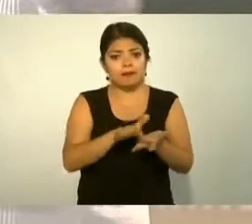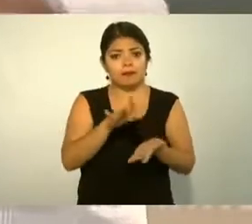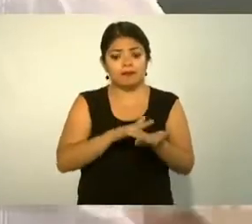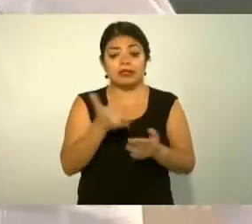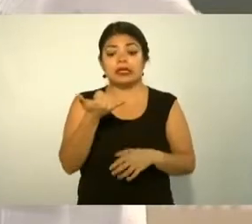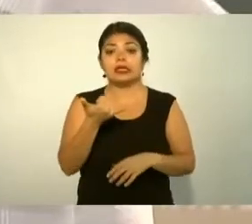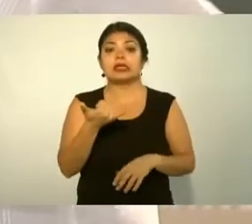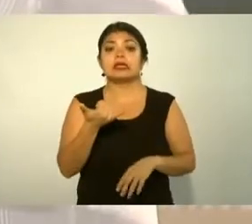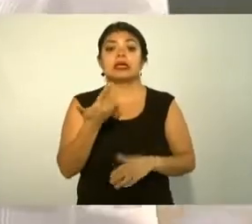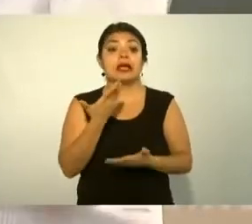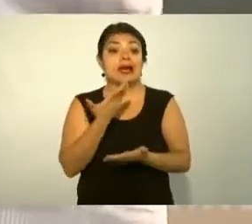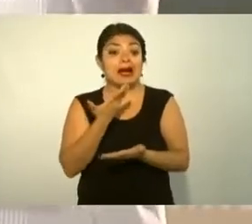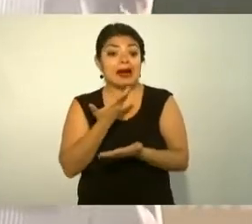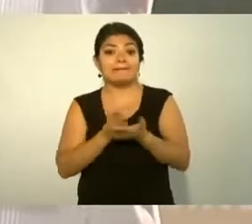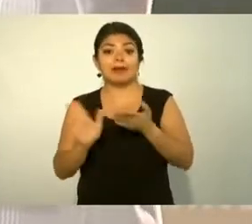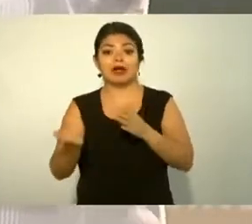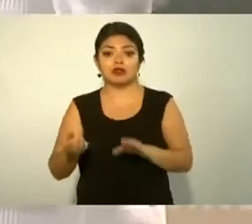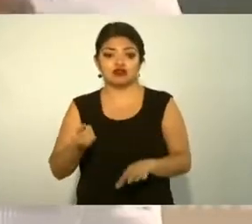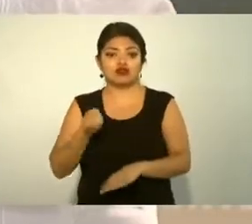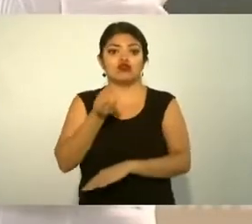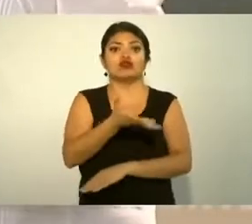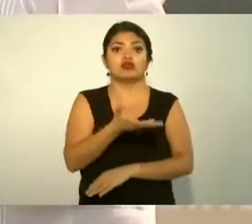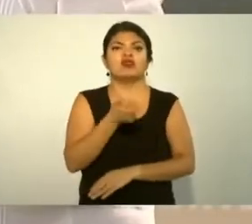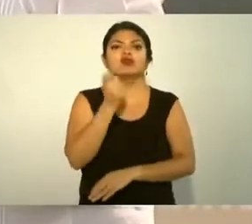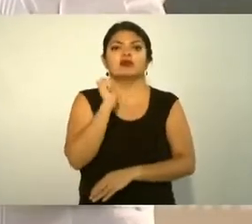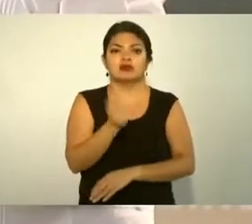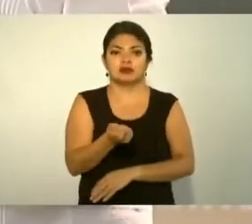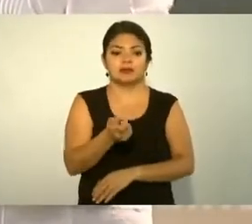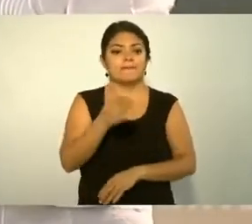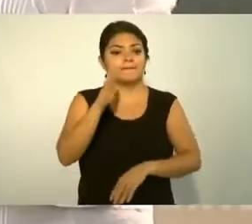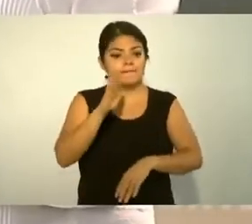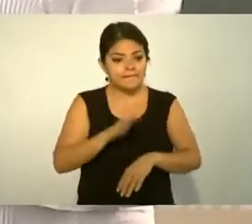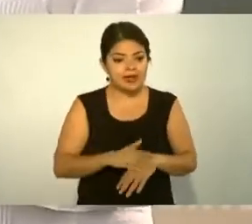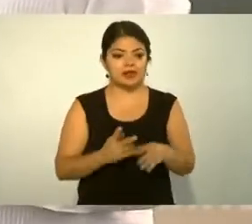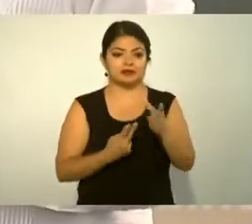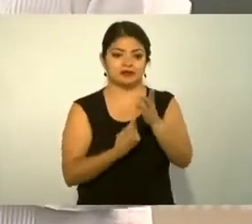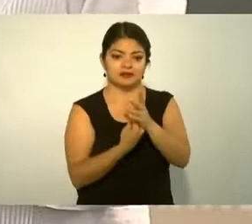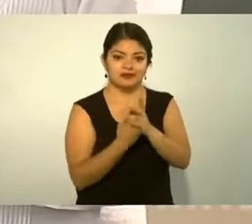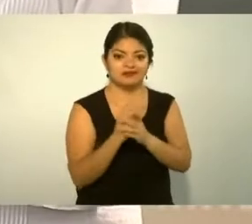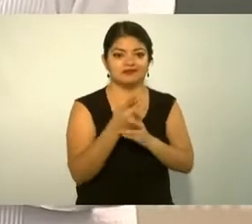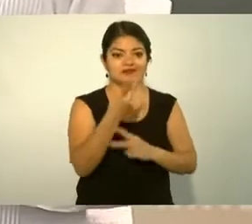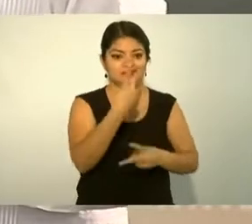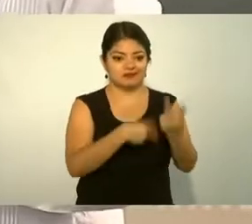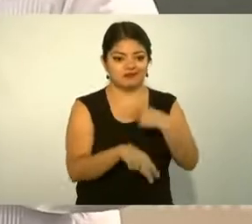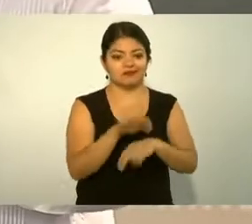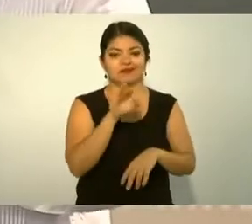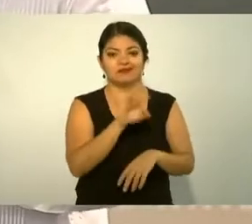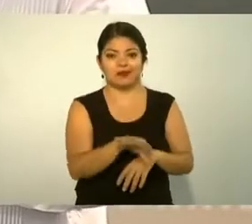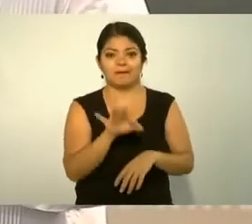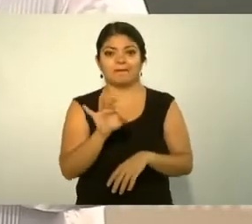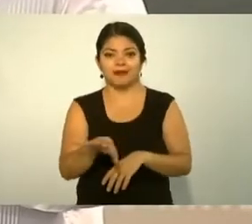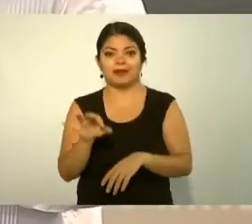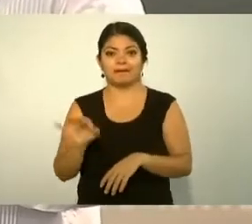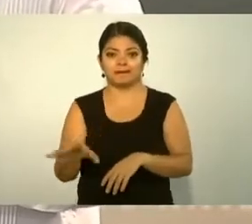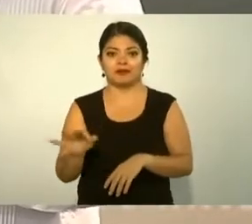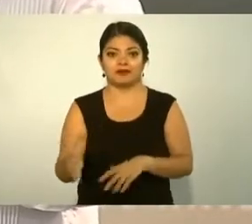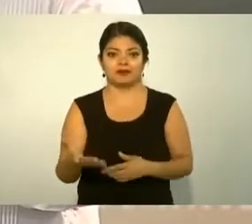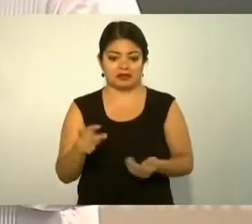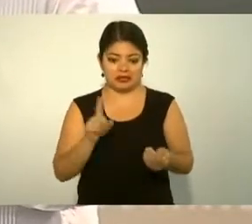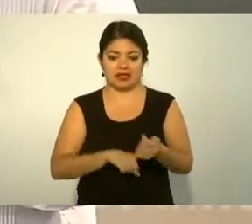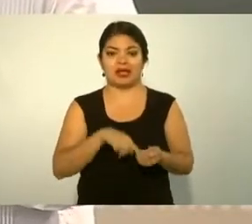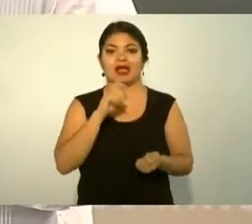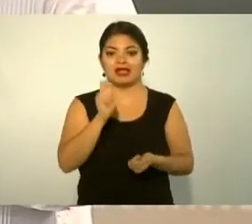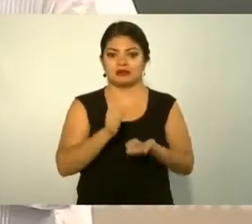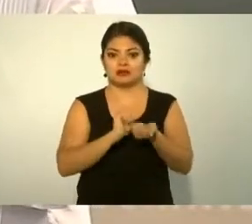para aumentar la producción y enfrentar el fenómeno de la